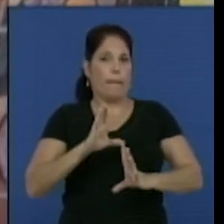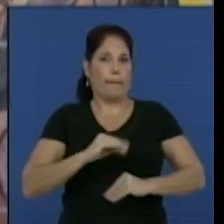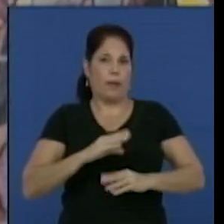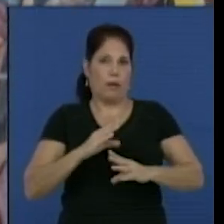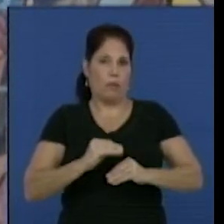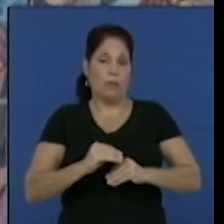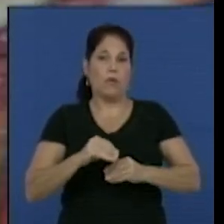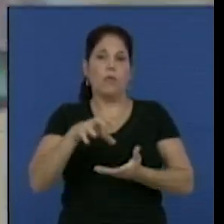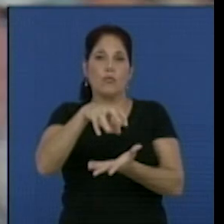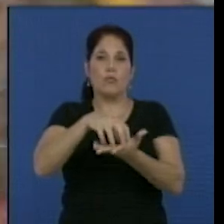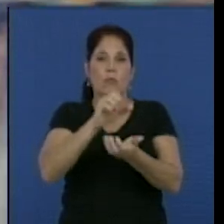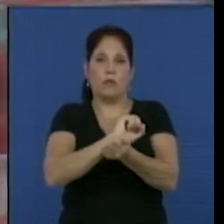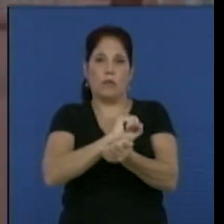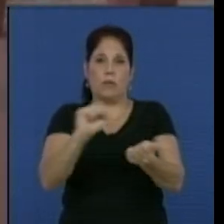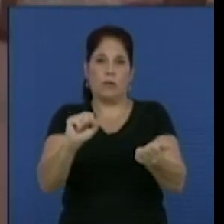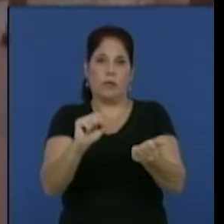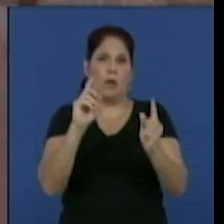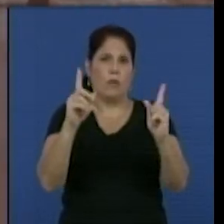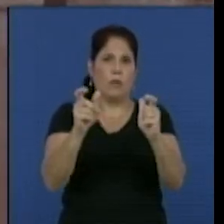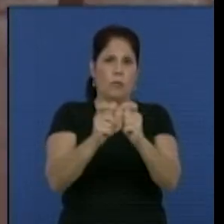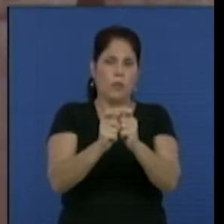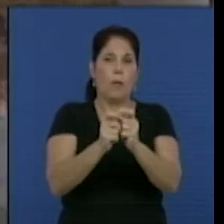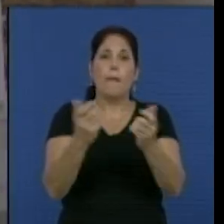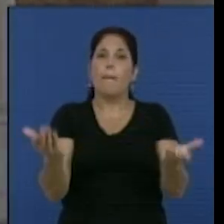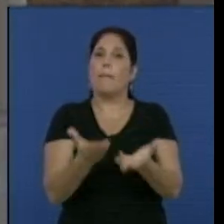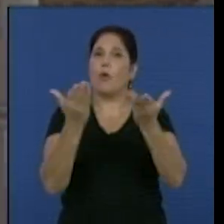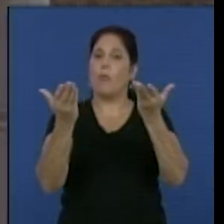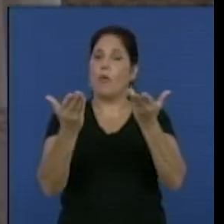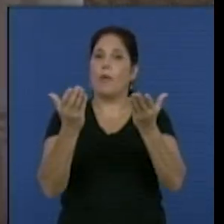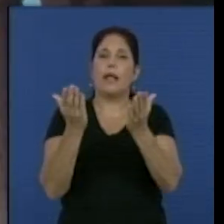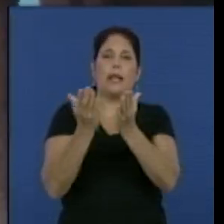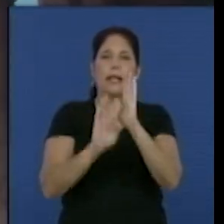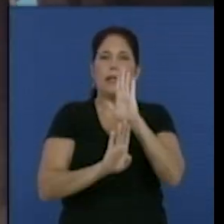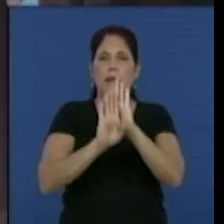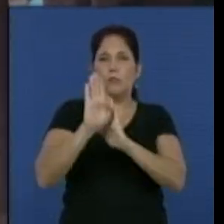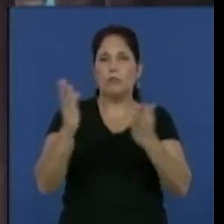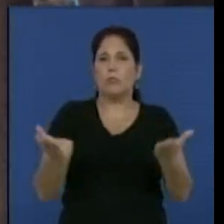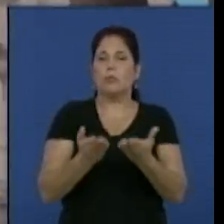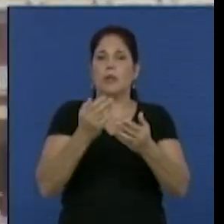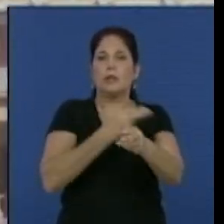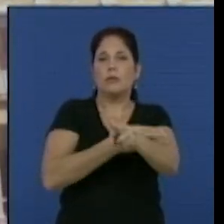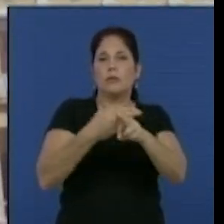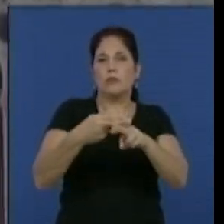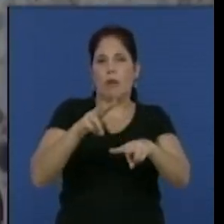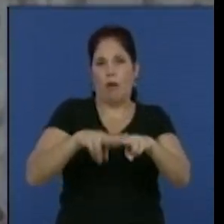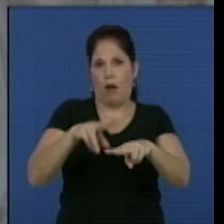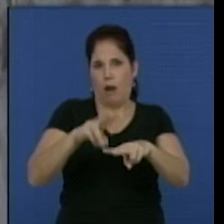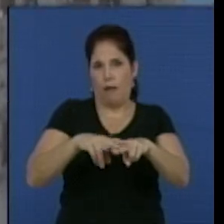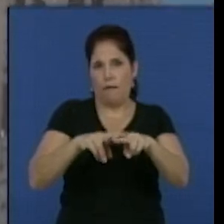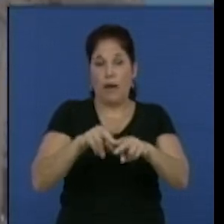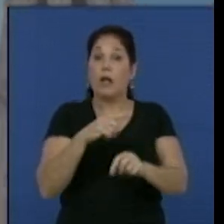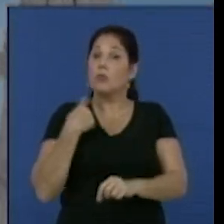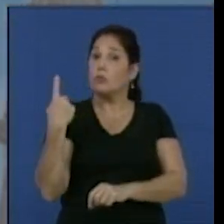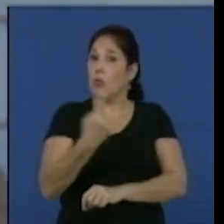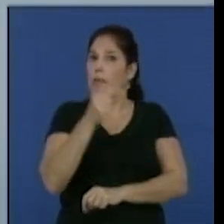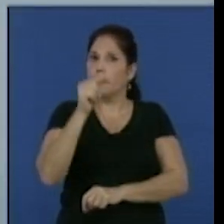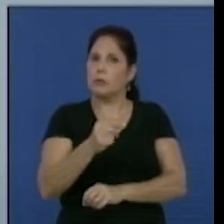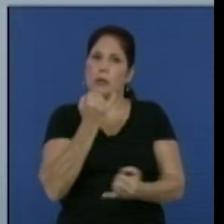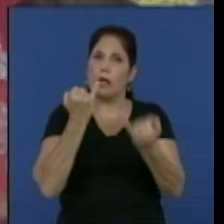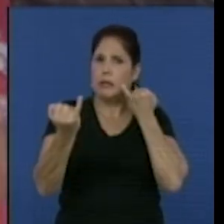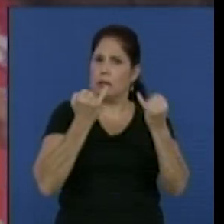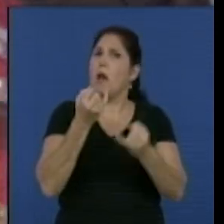Barona. El encuentro pretende promover e impulsar el estudio de la historia de La Habana y está dirigido a todos aquellos